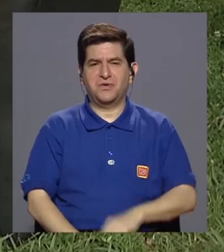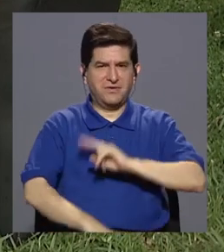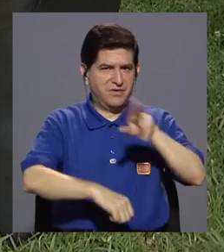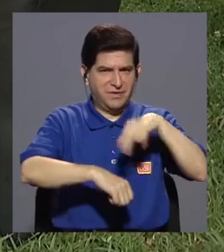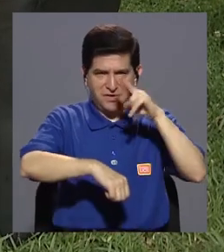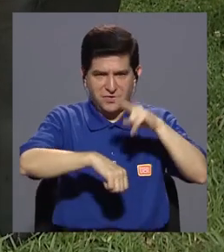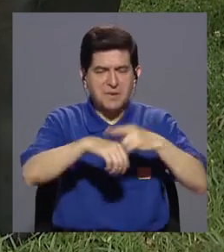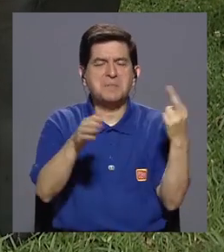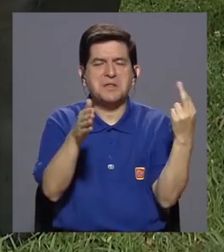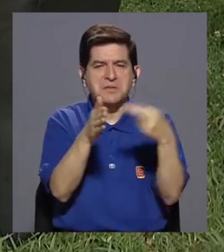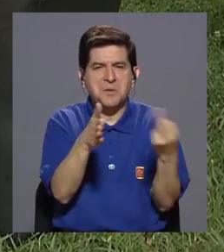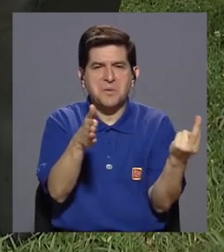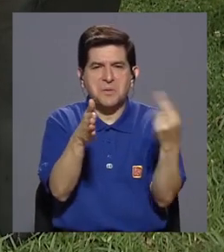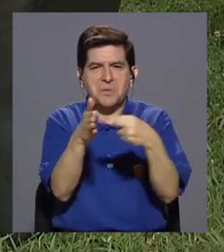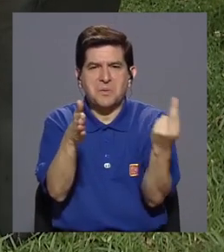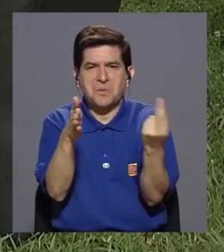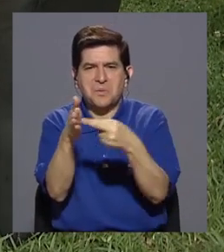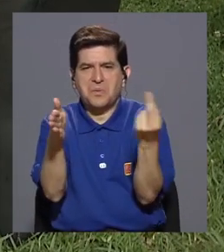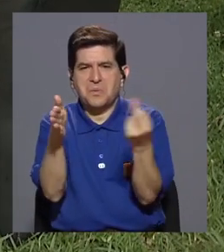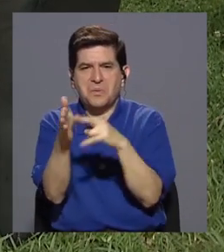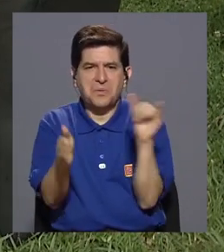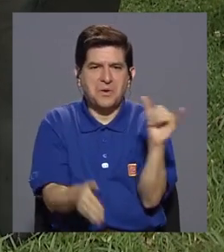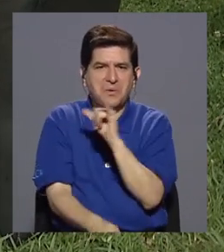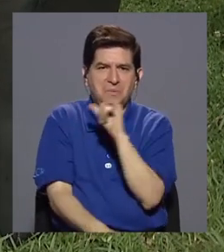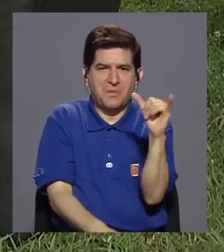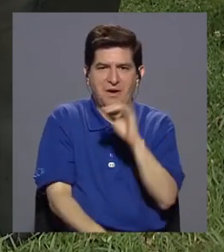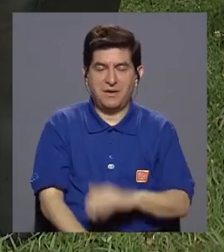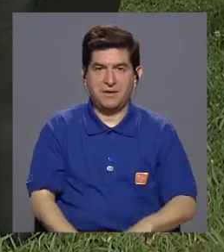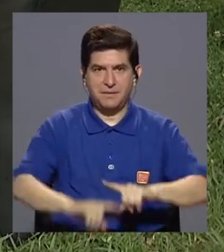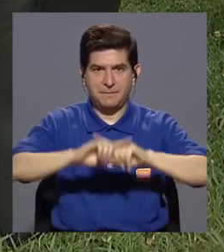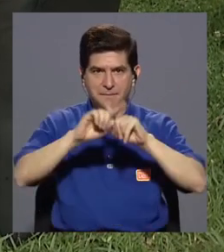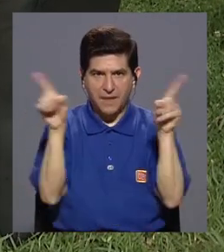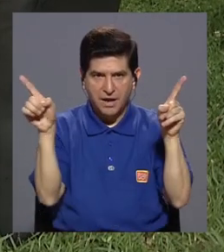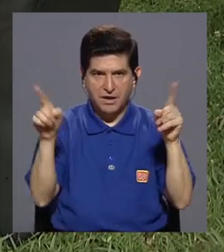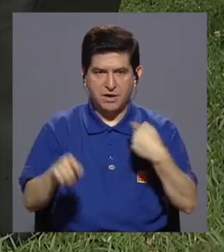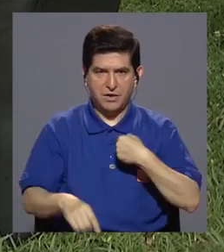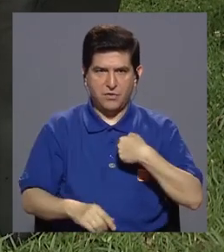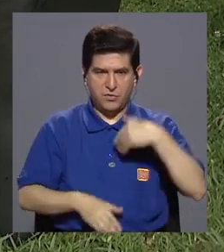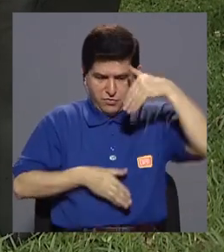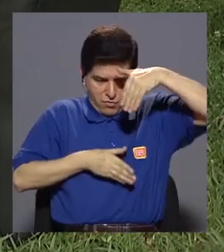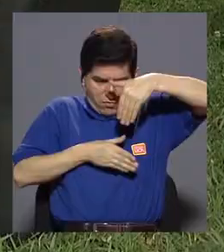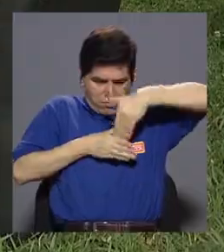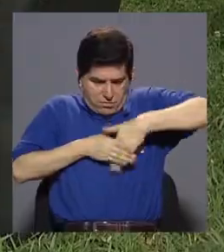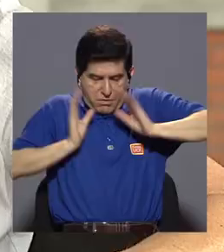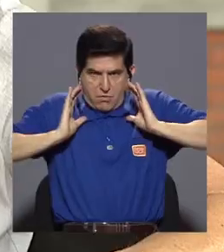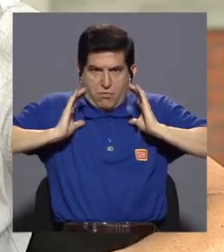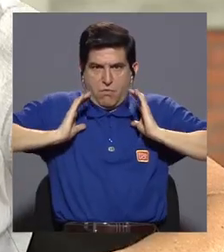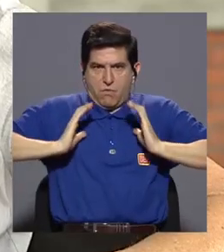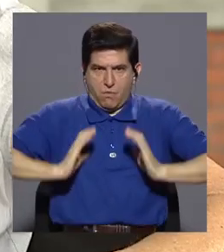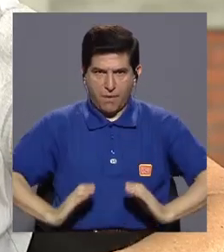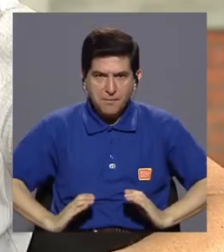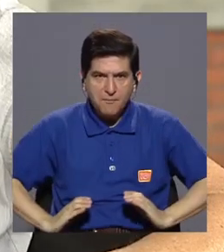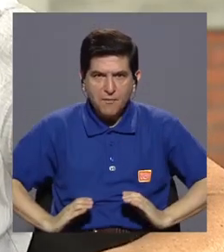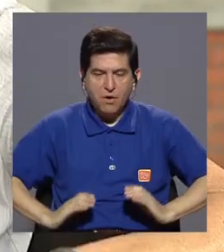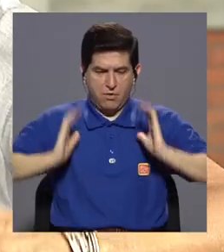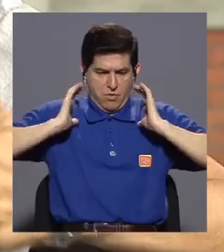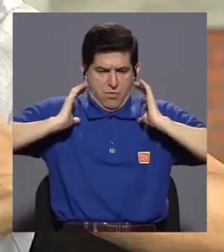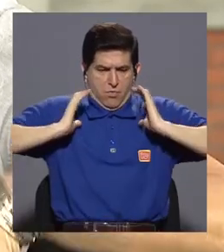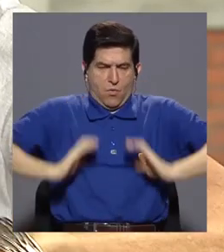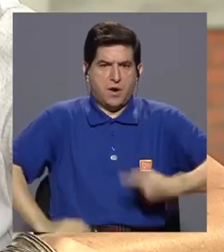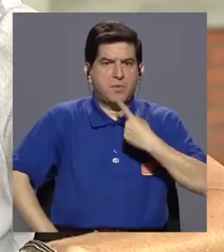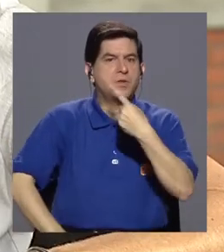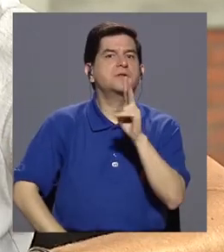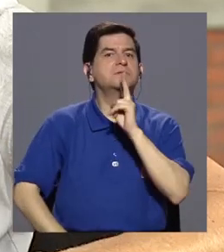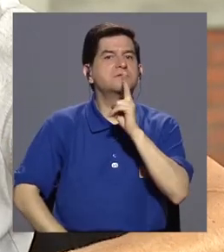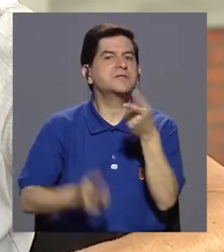generalmente repetimos y repetimos la misma historia. En cambio, cuando puedo entrar en el cuerpo, el cuerpo me dice